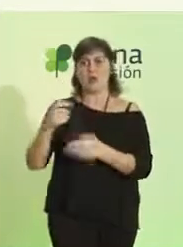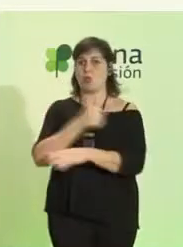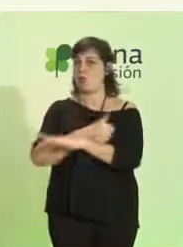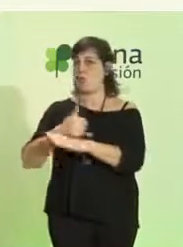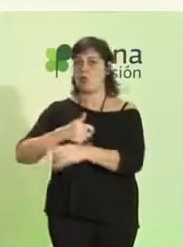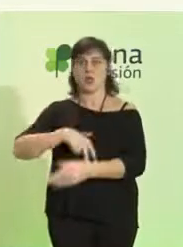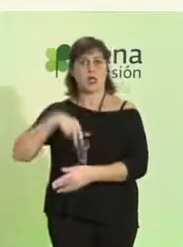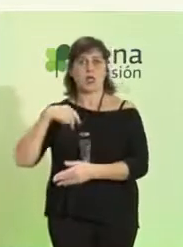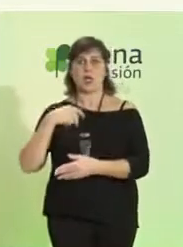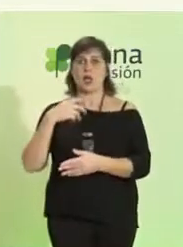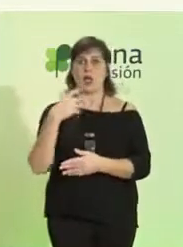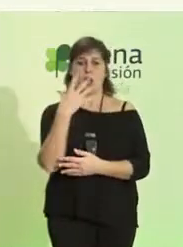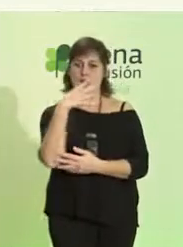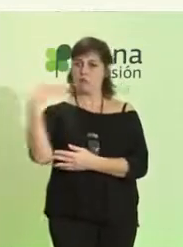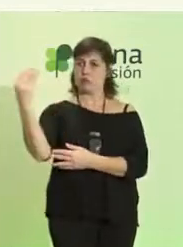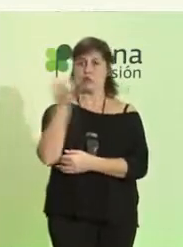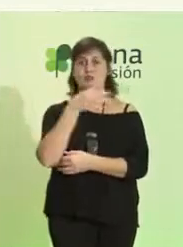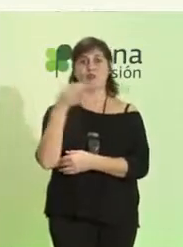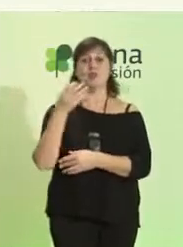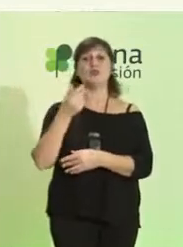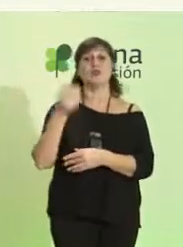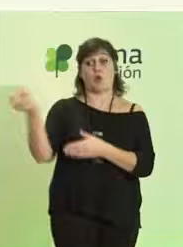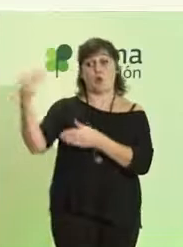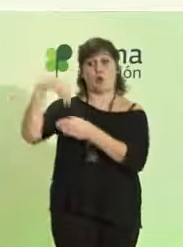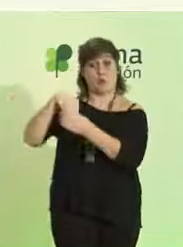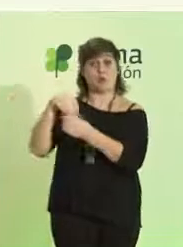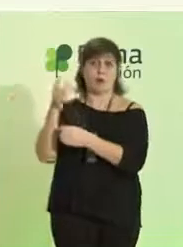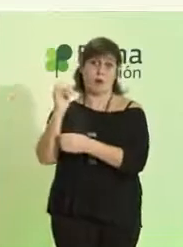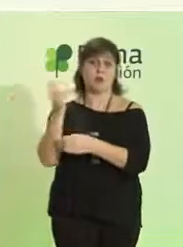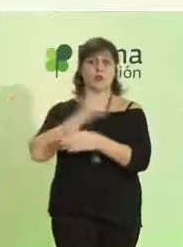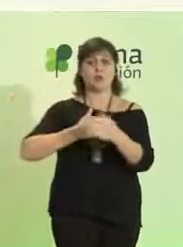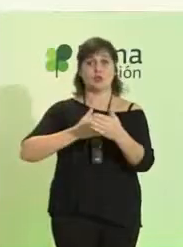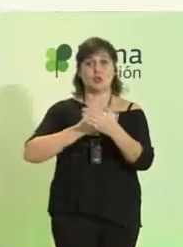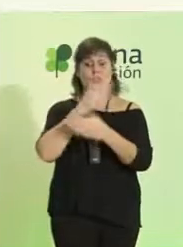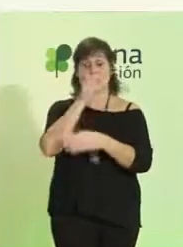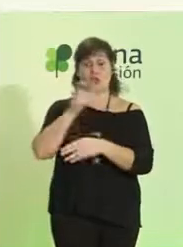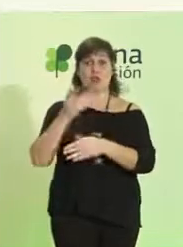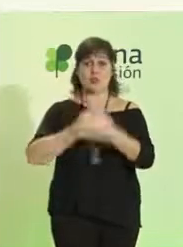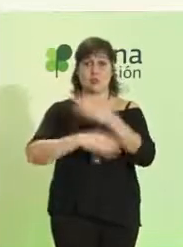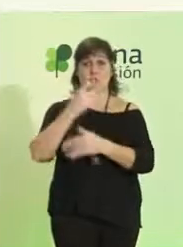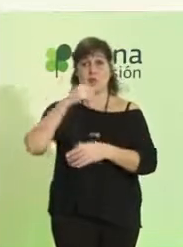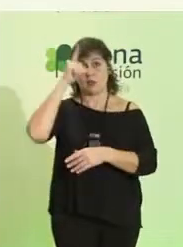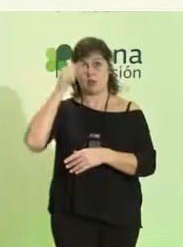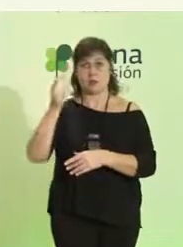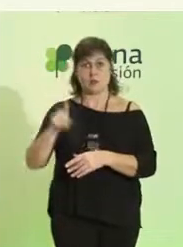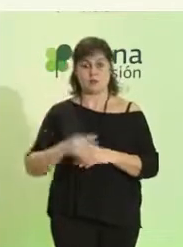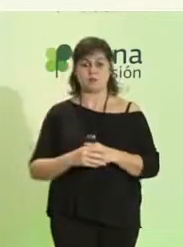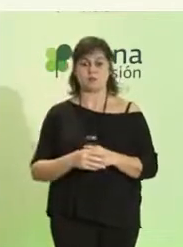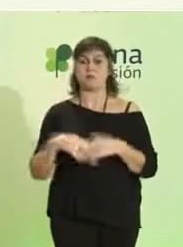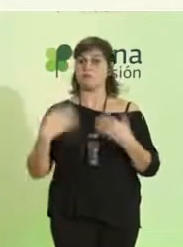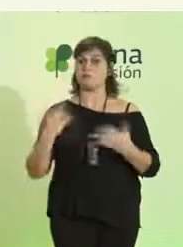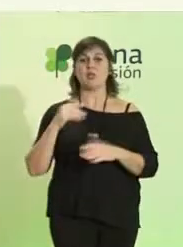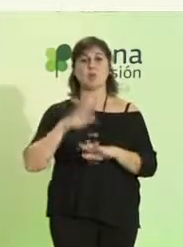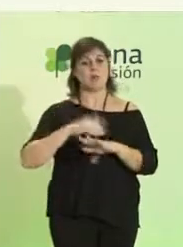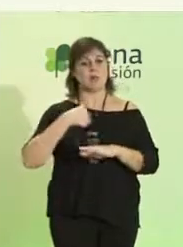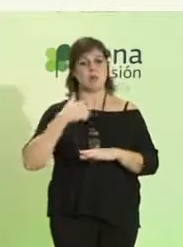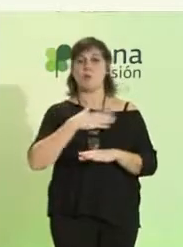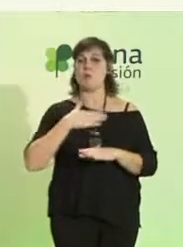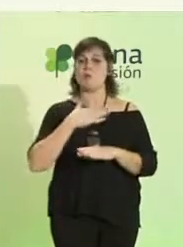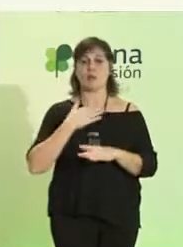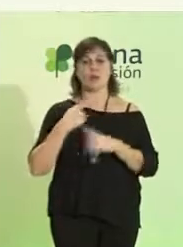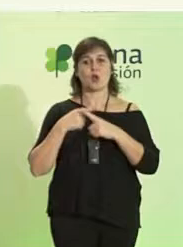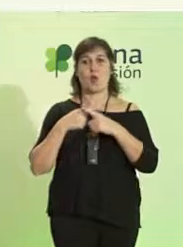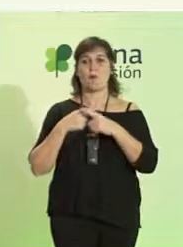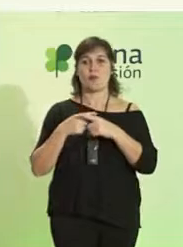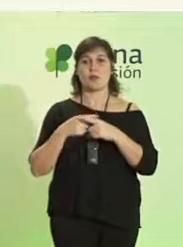de la ciudadanía, entre ellos las personas con discapacidad intelectual. En definitiva, es un placer compartir como miembro del Gobierno de nuestra ciudad